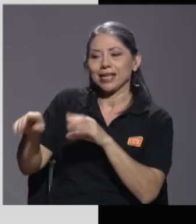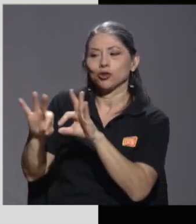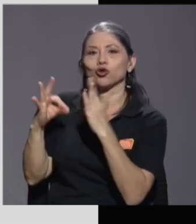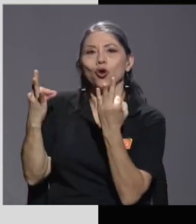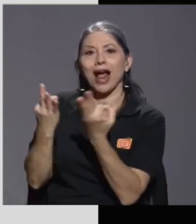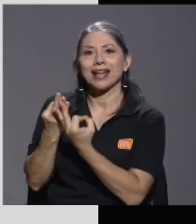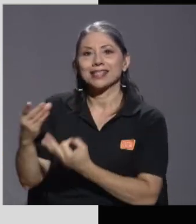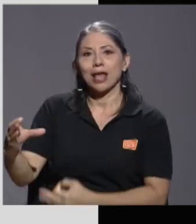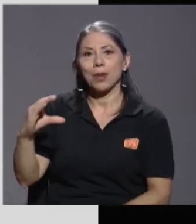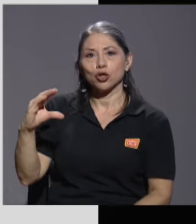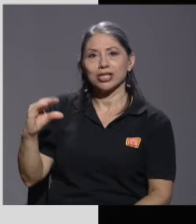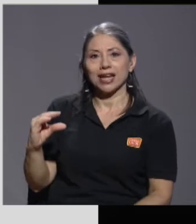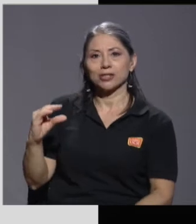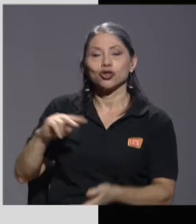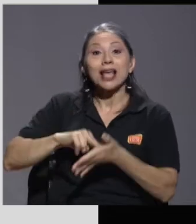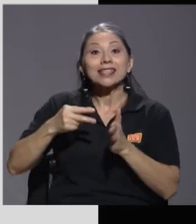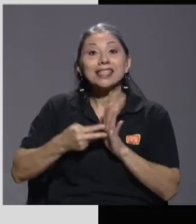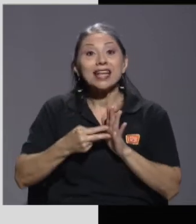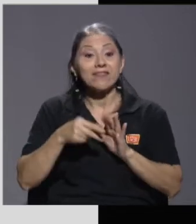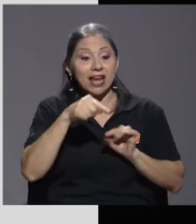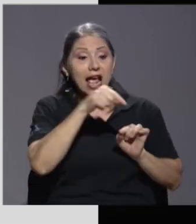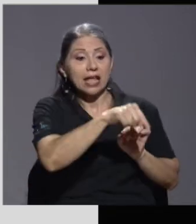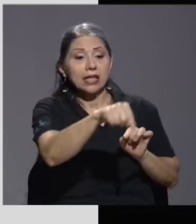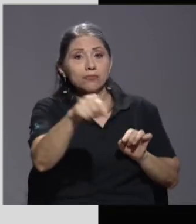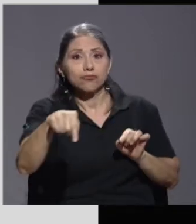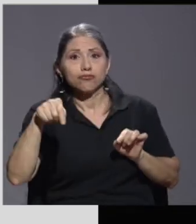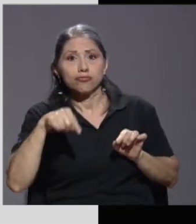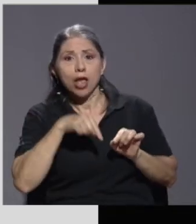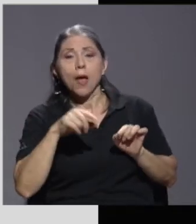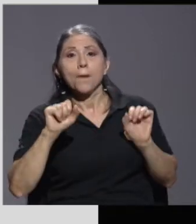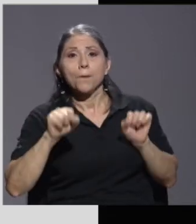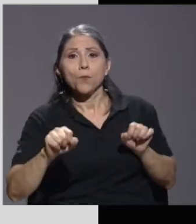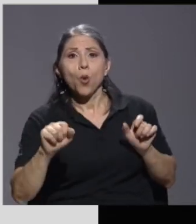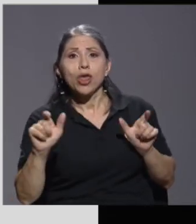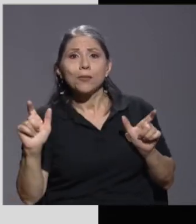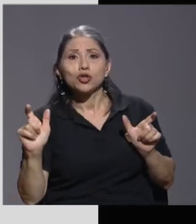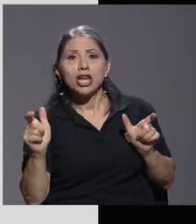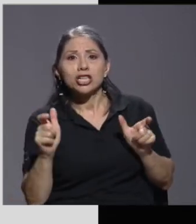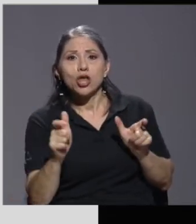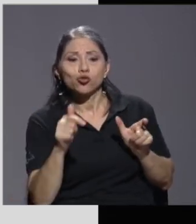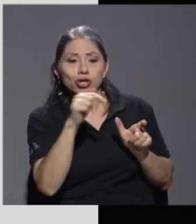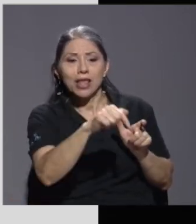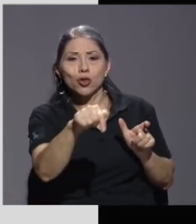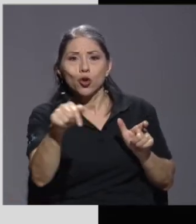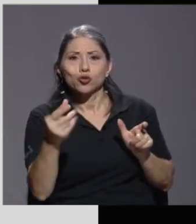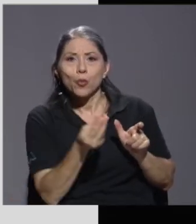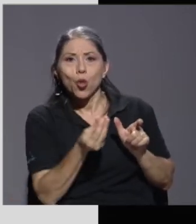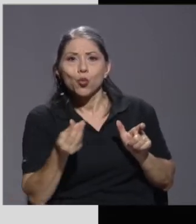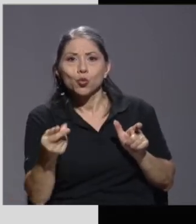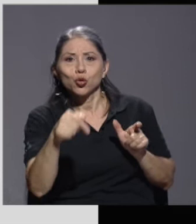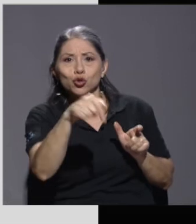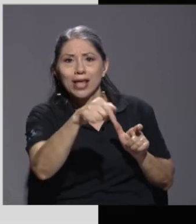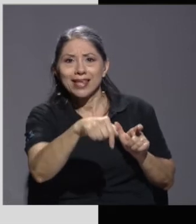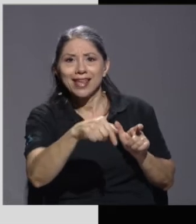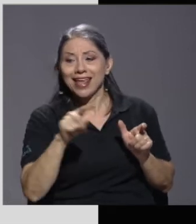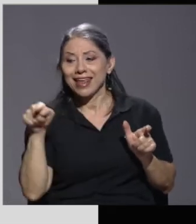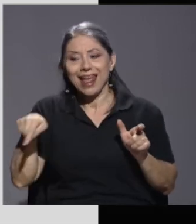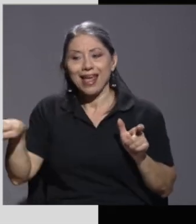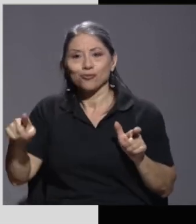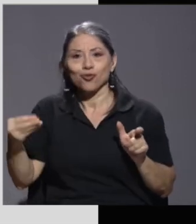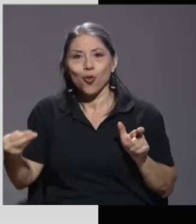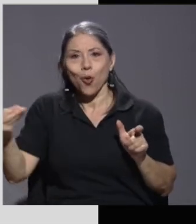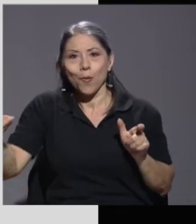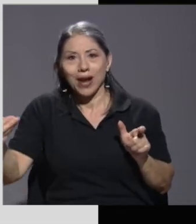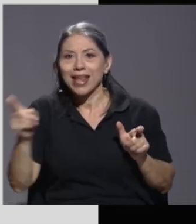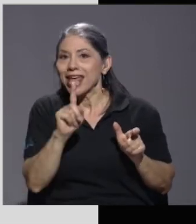Esto quiere decir que podemos reducir, ir reduciendo los productos que se encuentran dentro de esta canasta básica y no